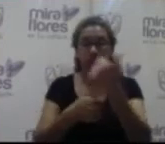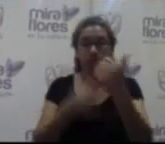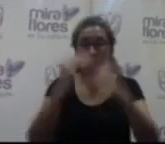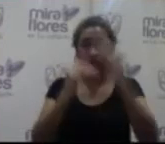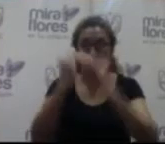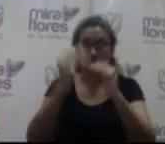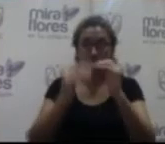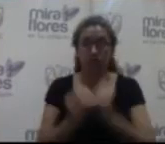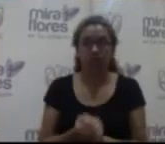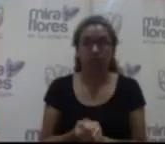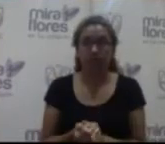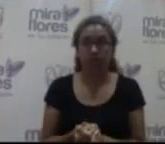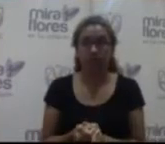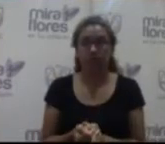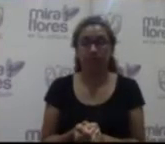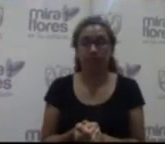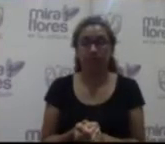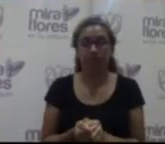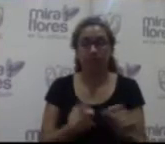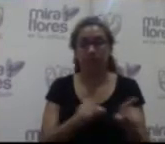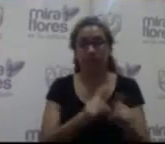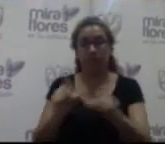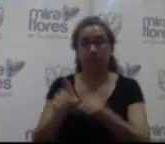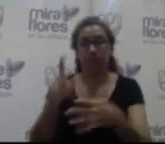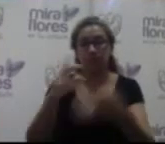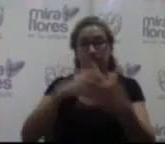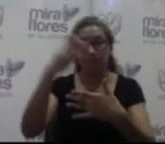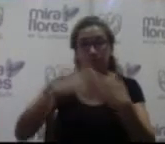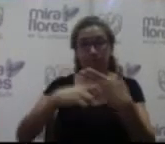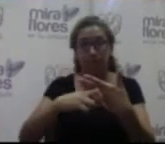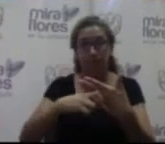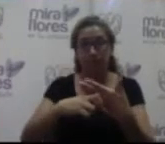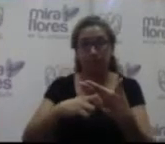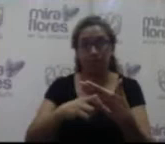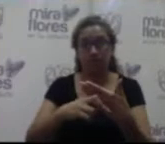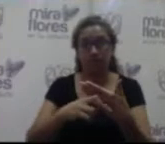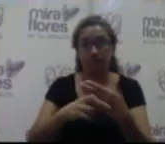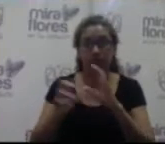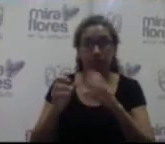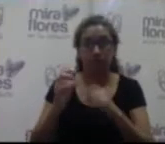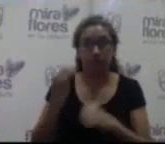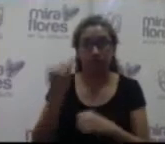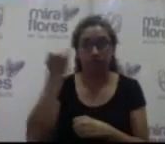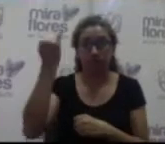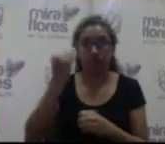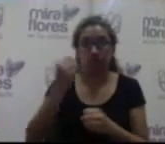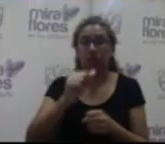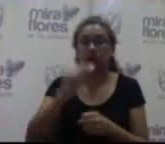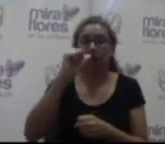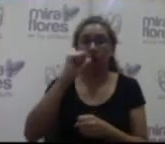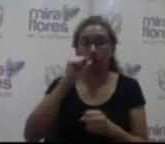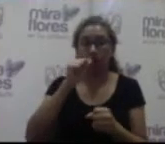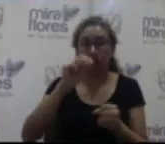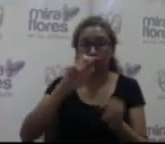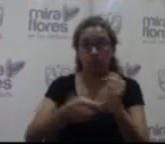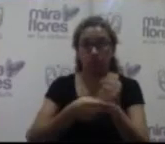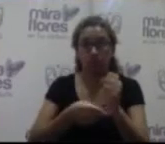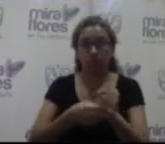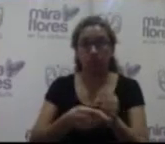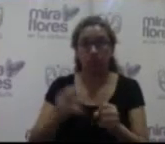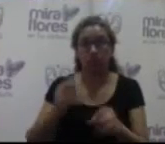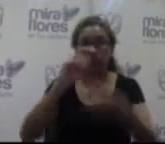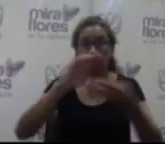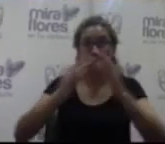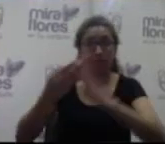públicas para el caso del proyecto creación del servicio de tratamiento y suministro de agua potable para la población